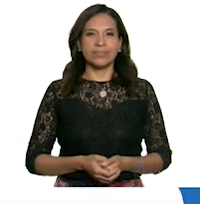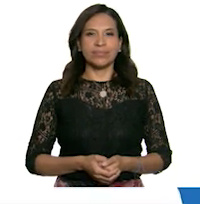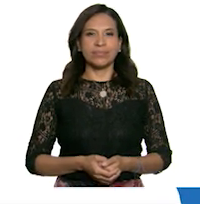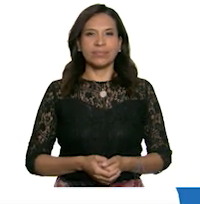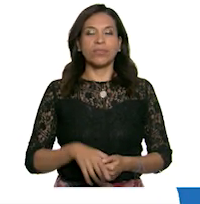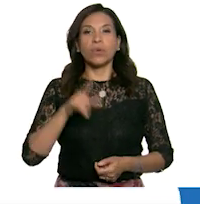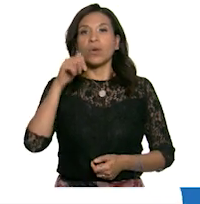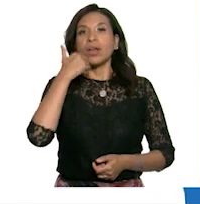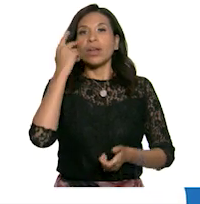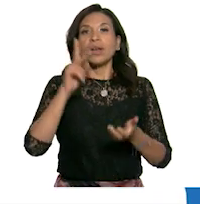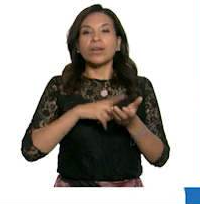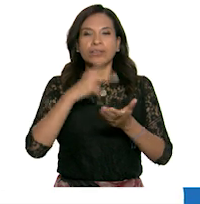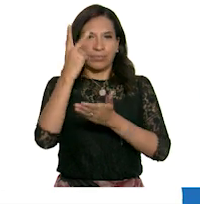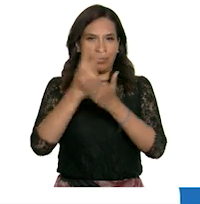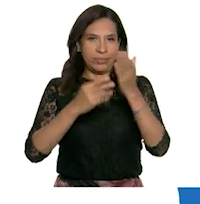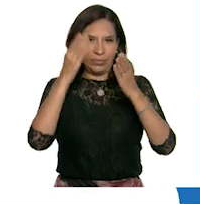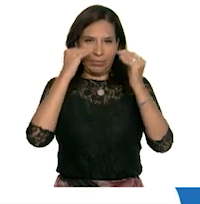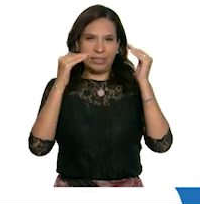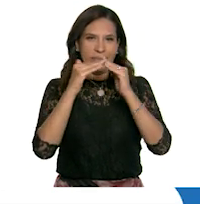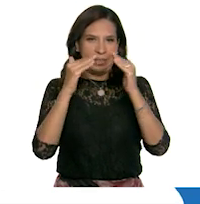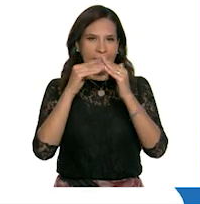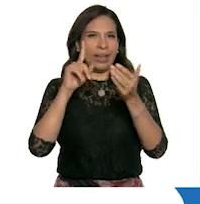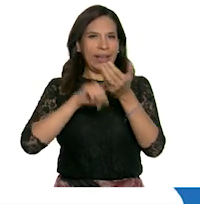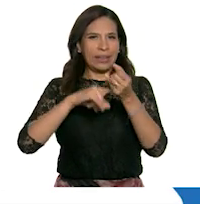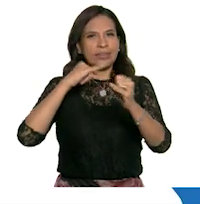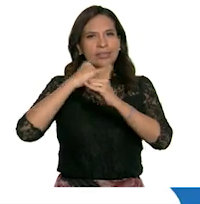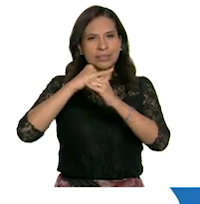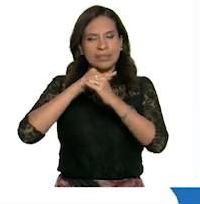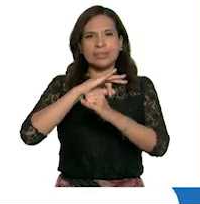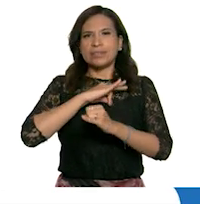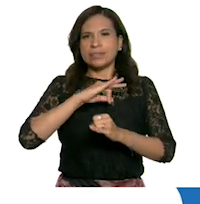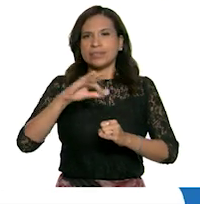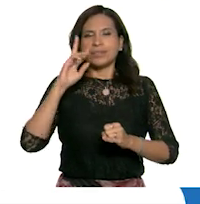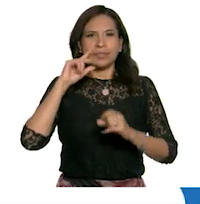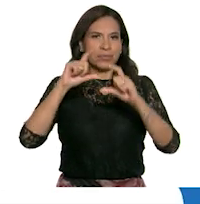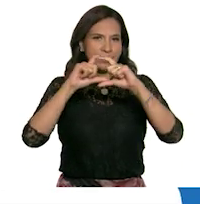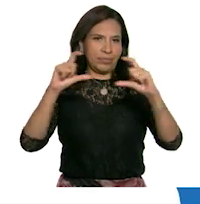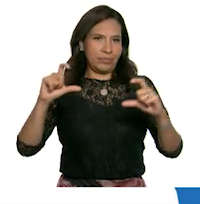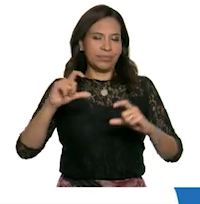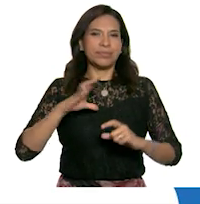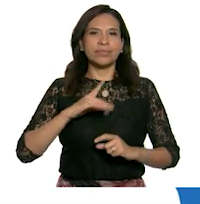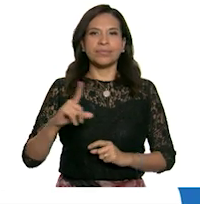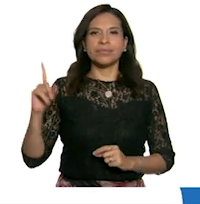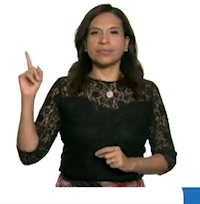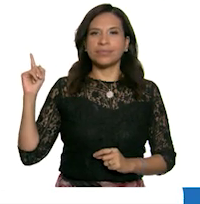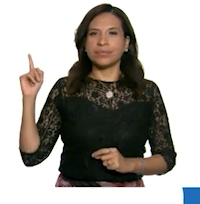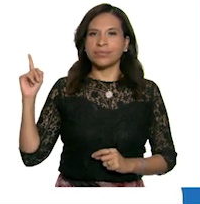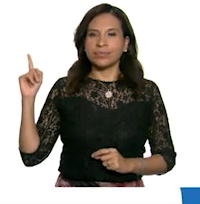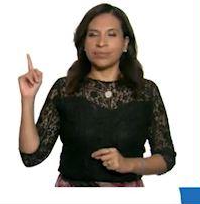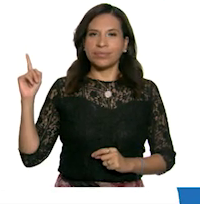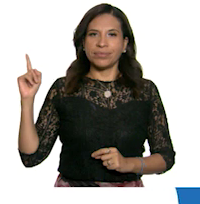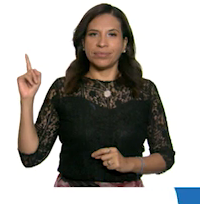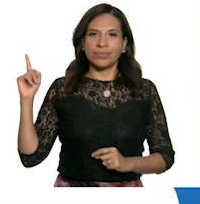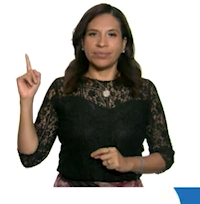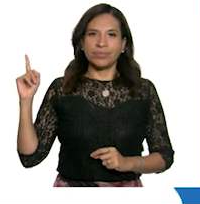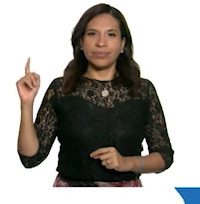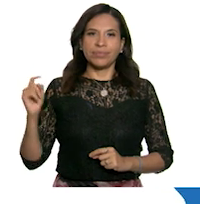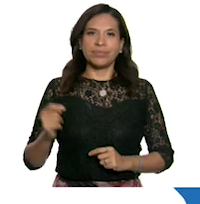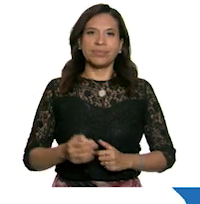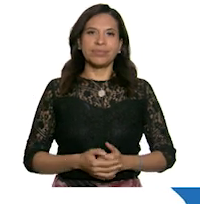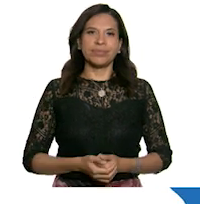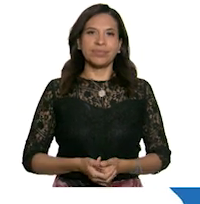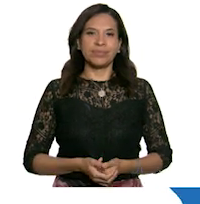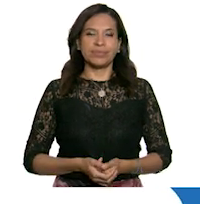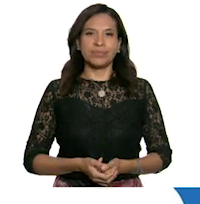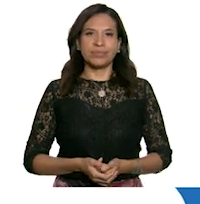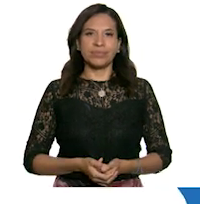Si quieres volver a ver los programas de Aprende en Casa 3, los puedes encontrar en la siguiente liga, aprendencasa.cep